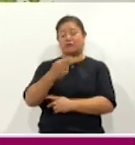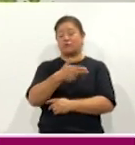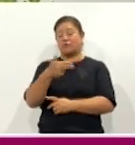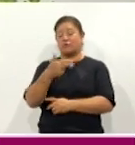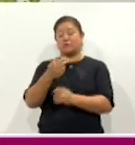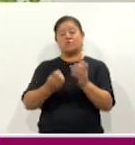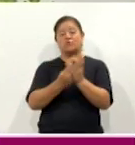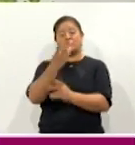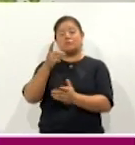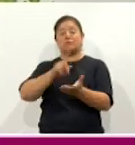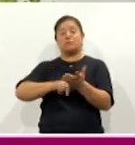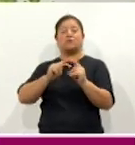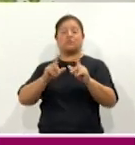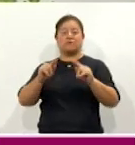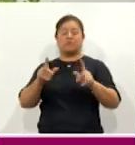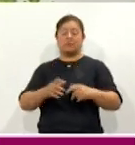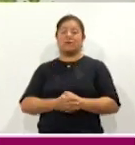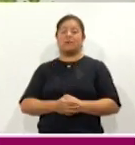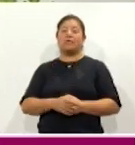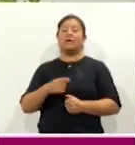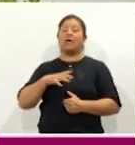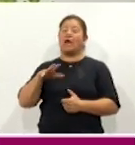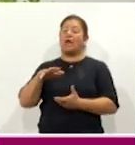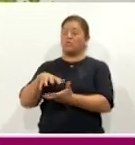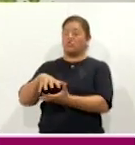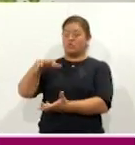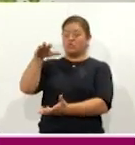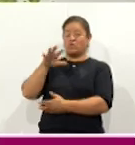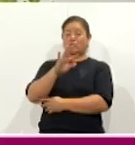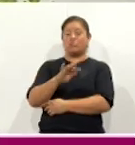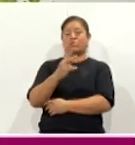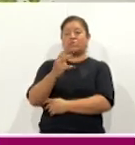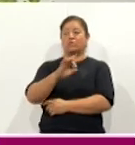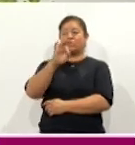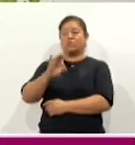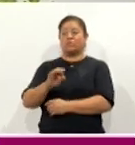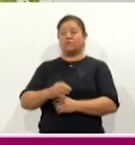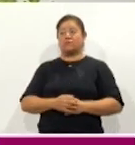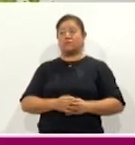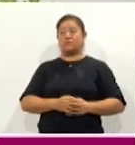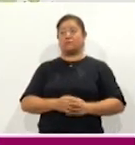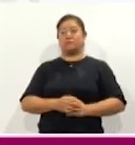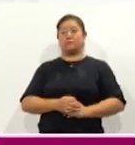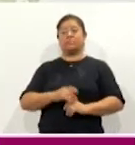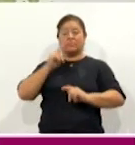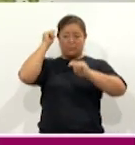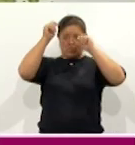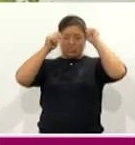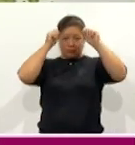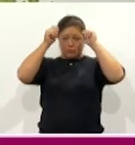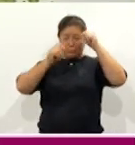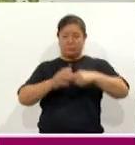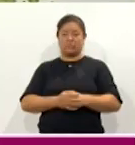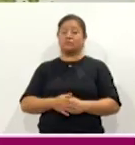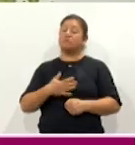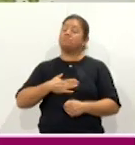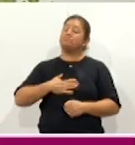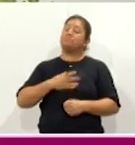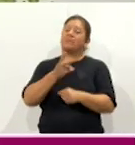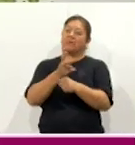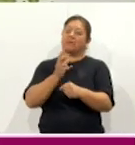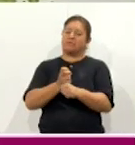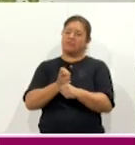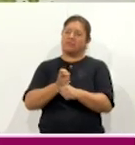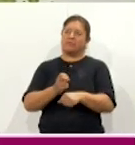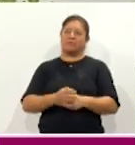en Tlaxcala con un incremento del 42% en el número de turistas. Yo los invito a